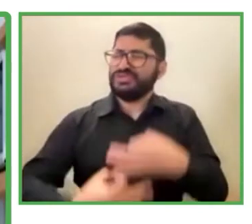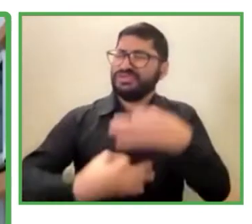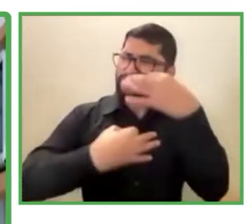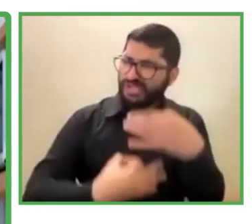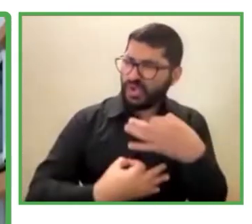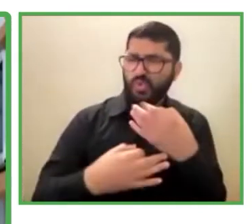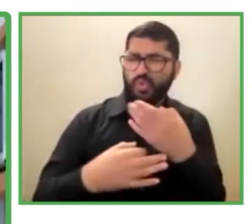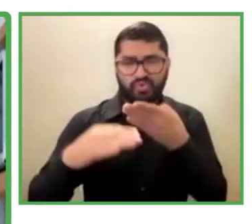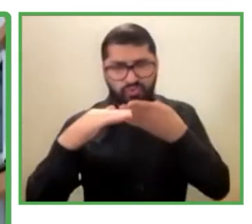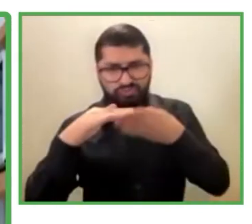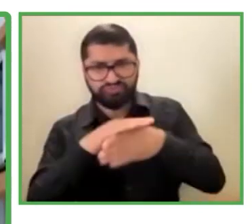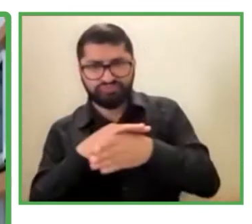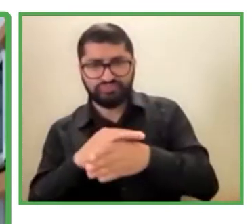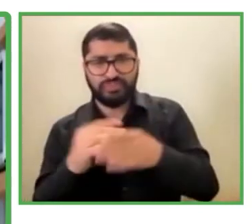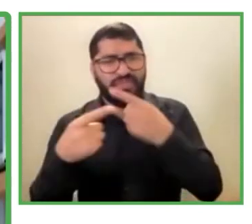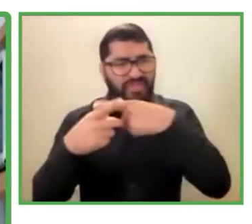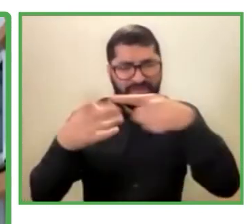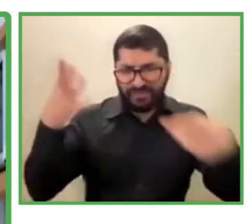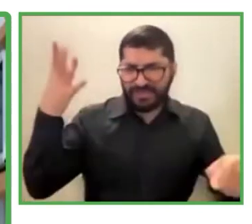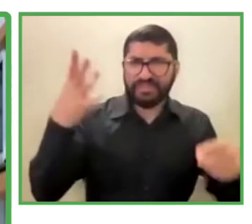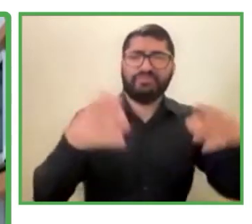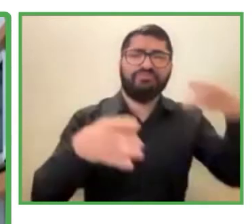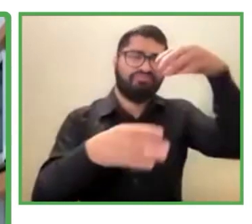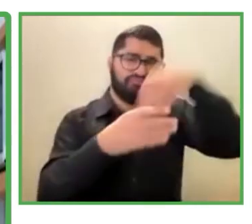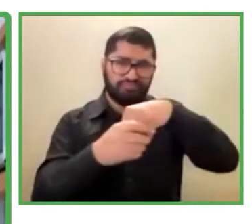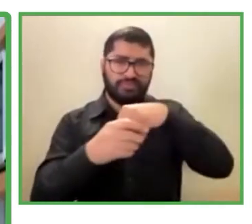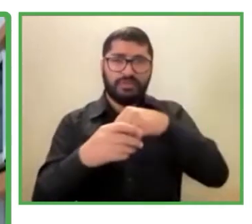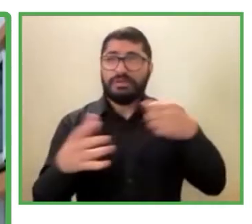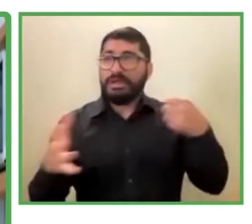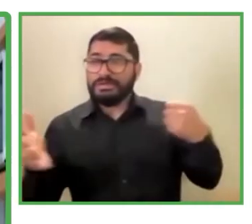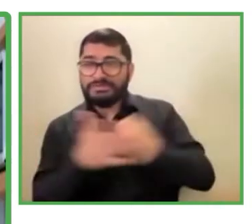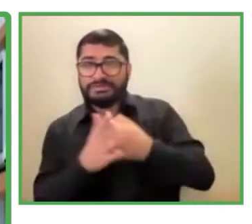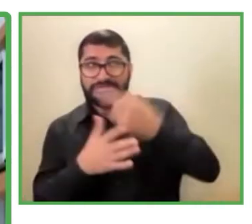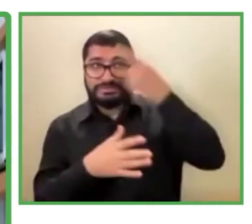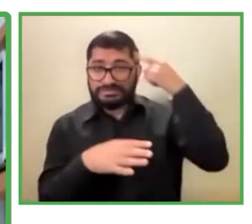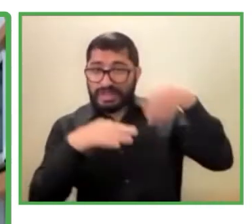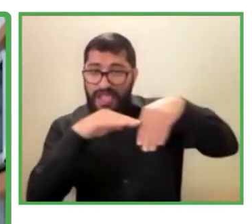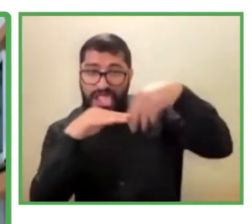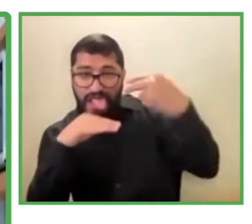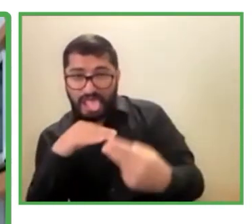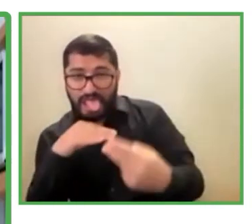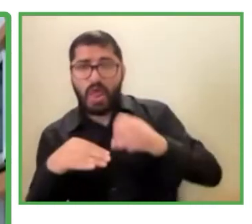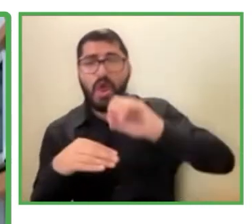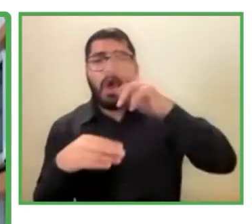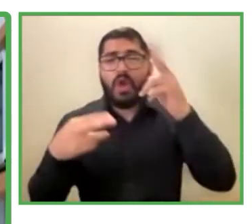accidentes, en cuanto a muerte accidental,